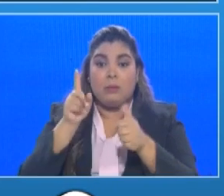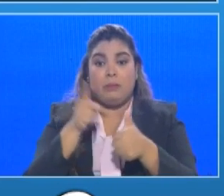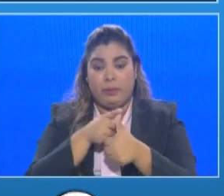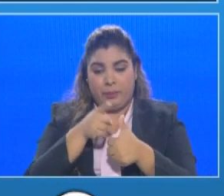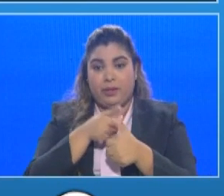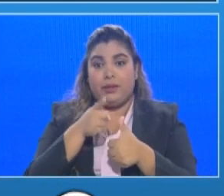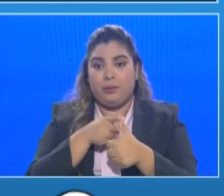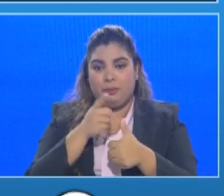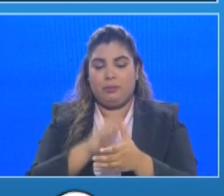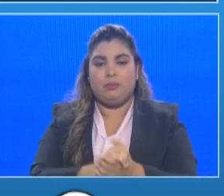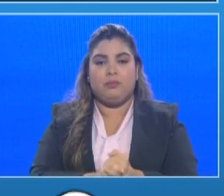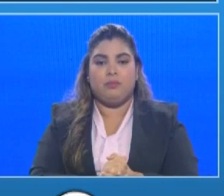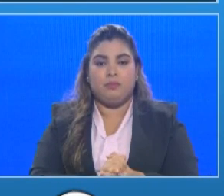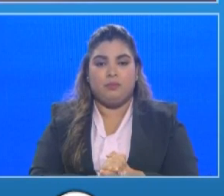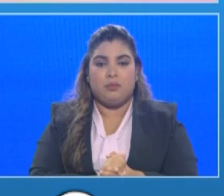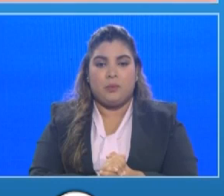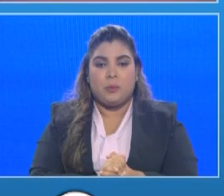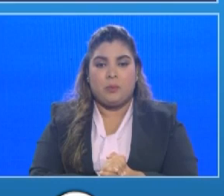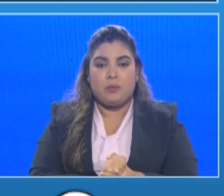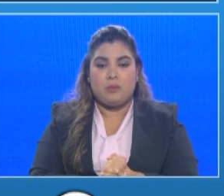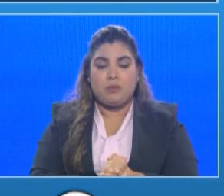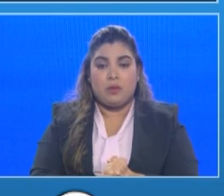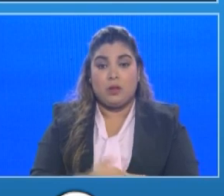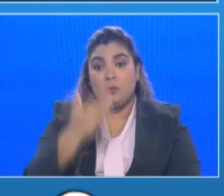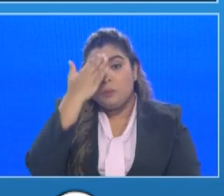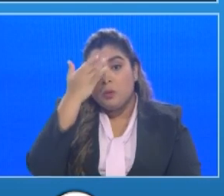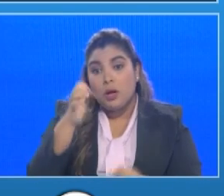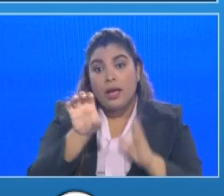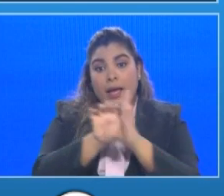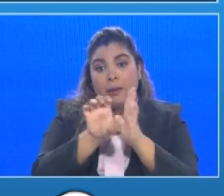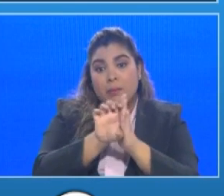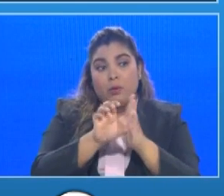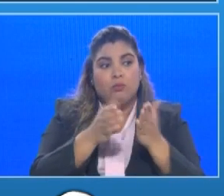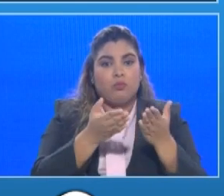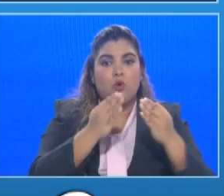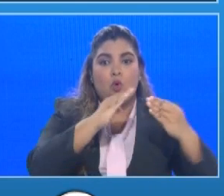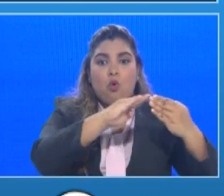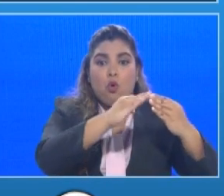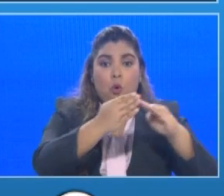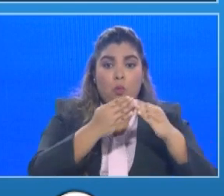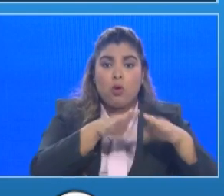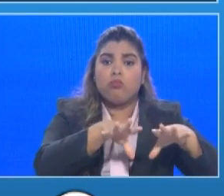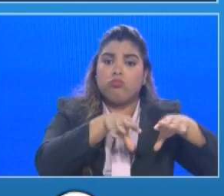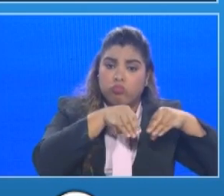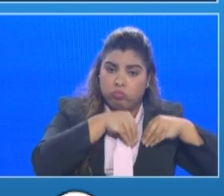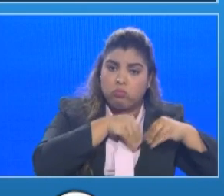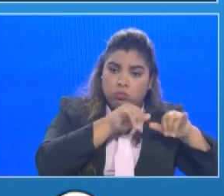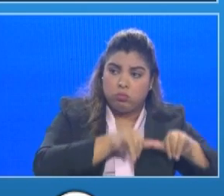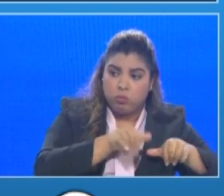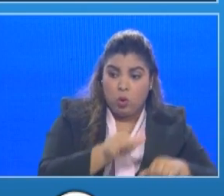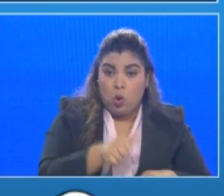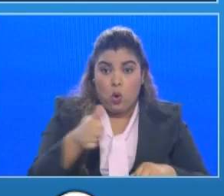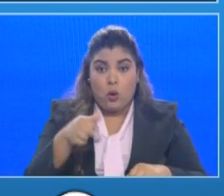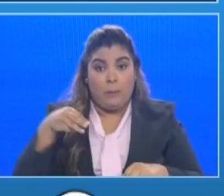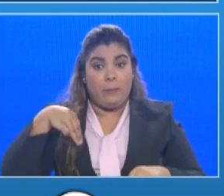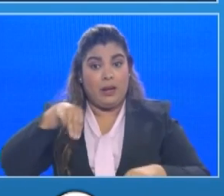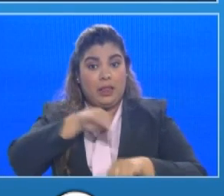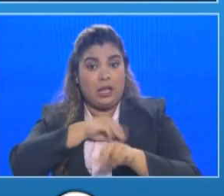si no se siguen las recomendaciones que están dando todo el Ministerio de Salud